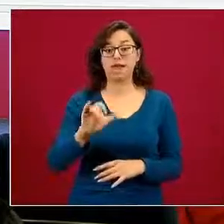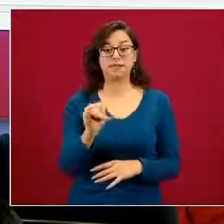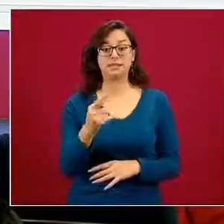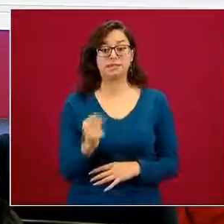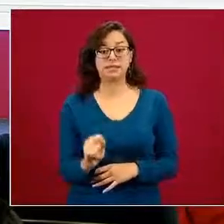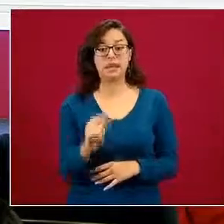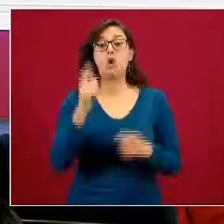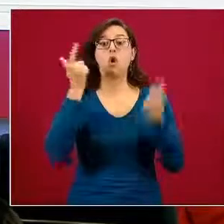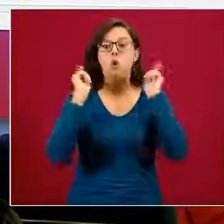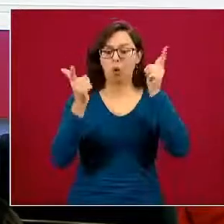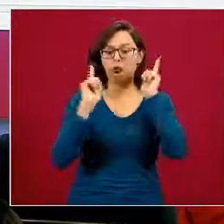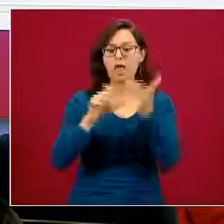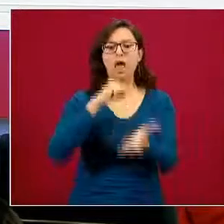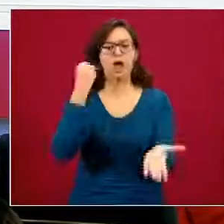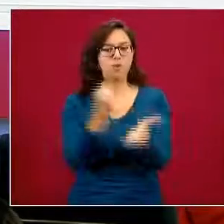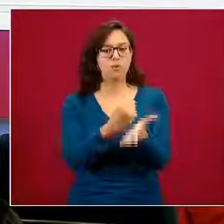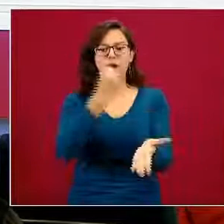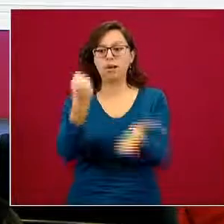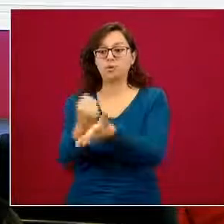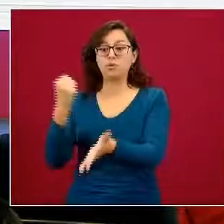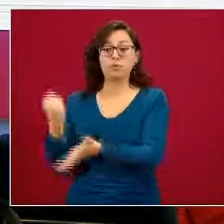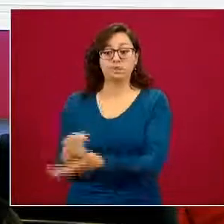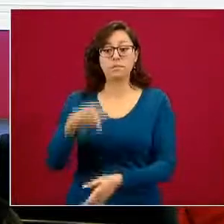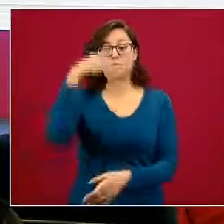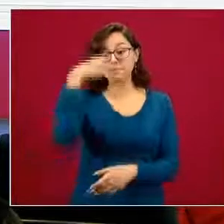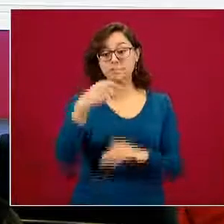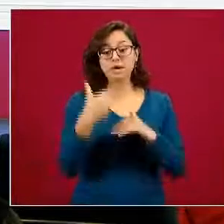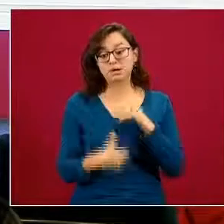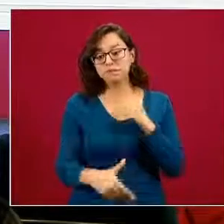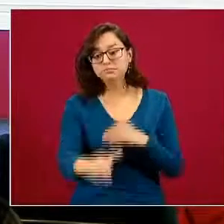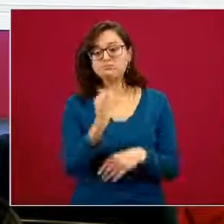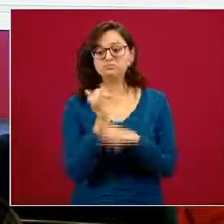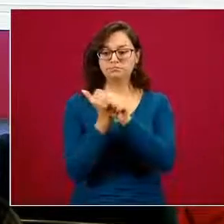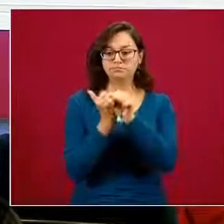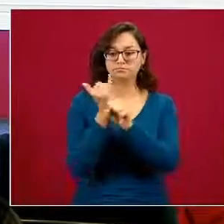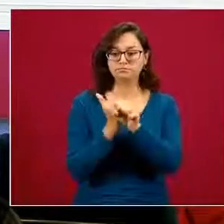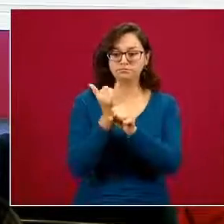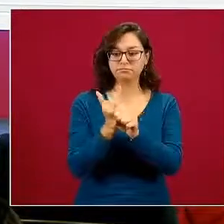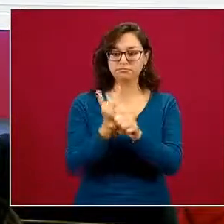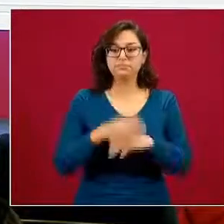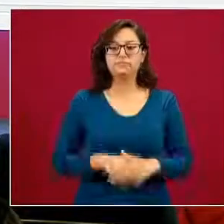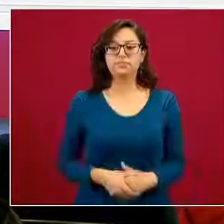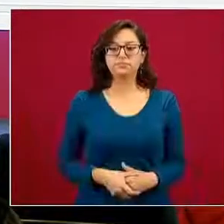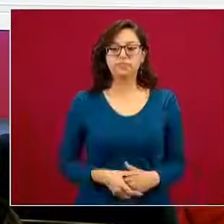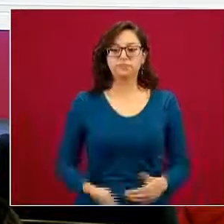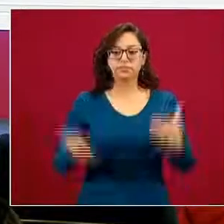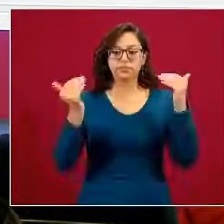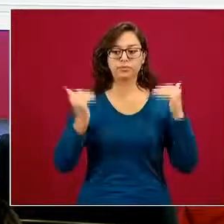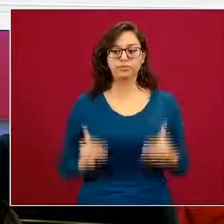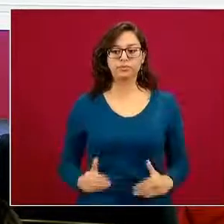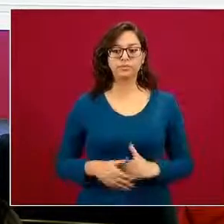la aceptación, la aprobación para llevar a cabo estas investigaciones. Y la que sigue.